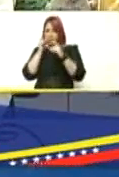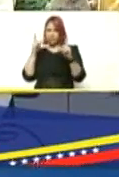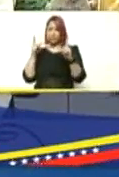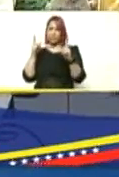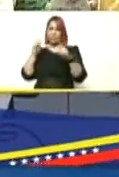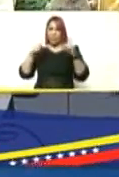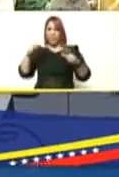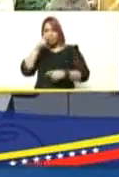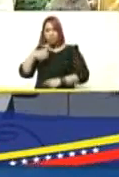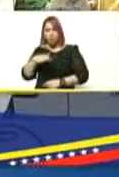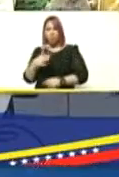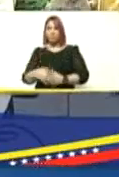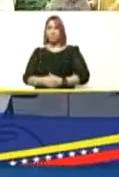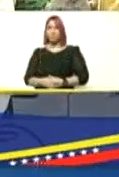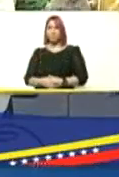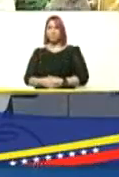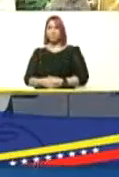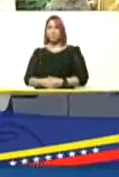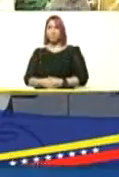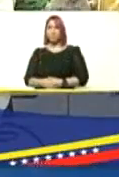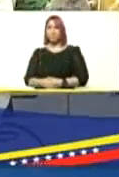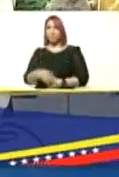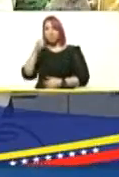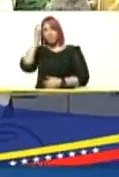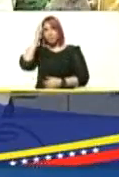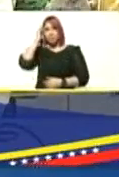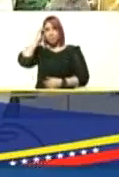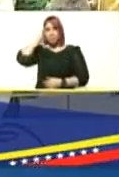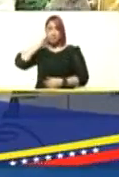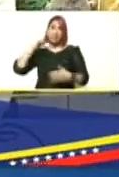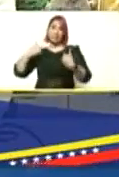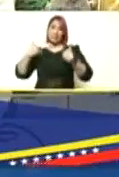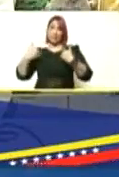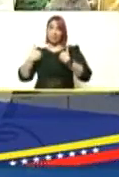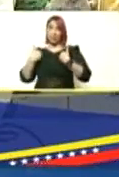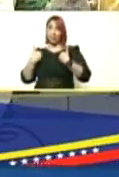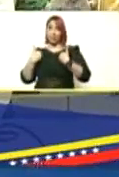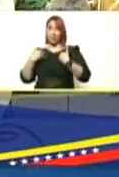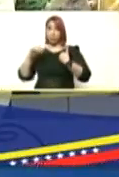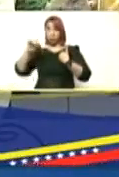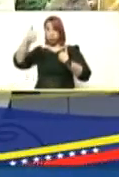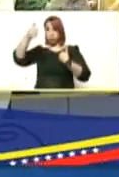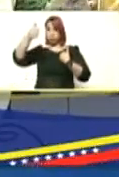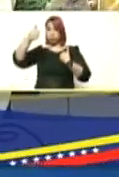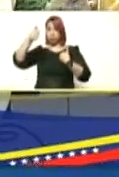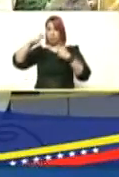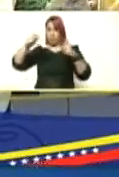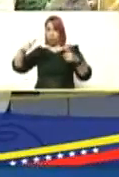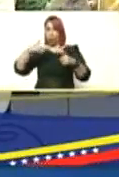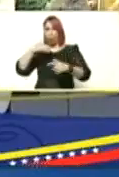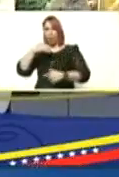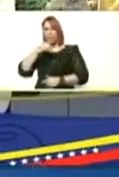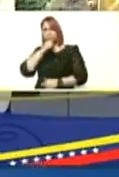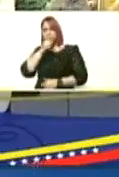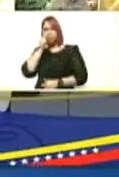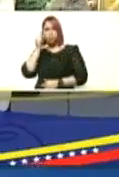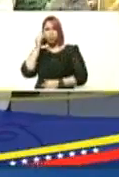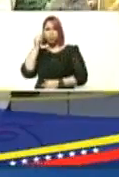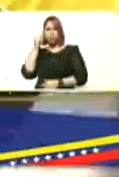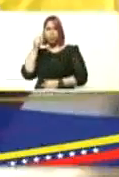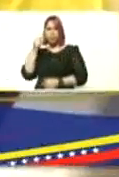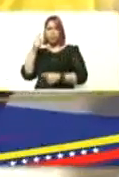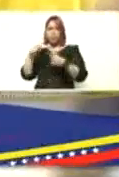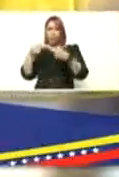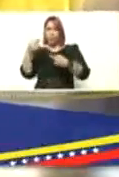población para el SARS-CoV-2 inicialmente afectaba fundamentalmente adultos adultos mayores y progresivamente